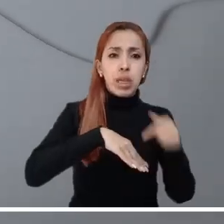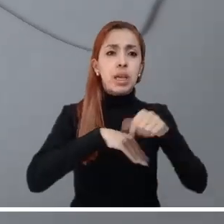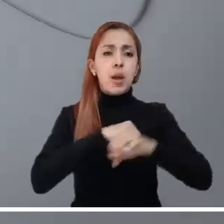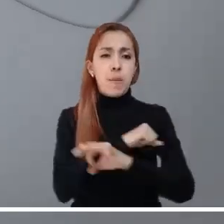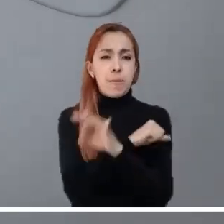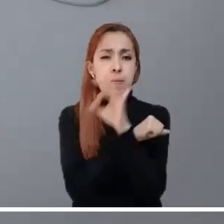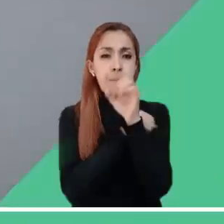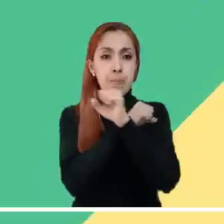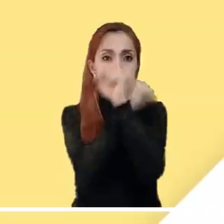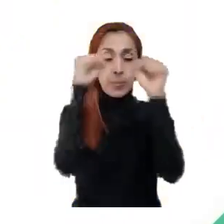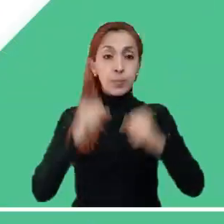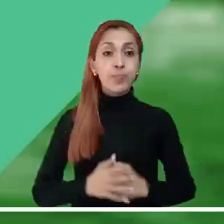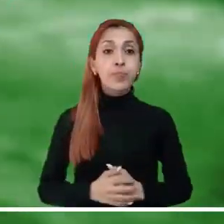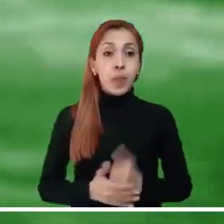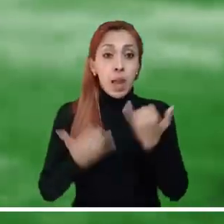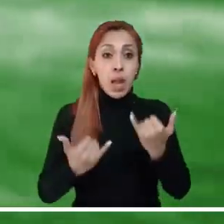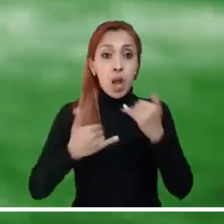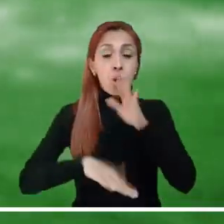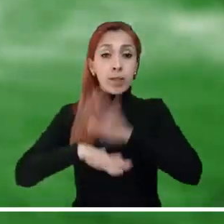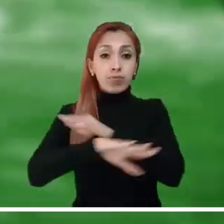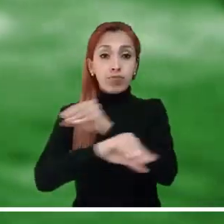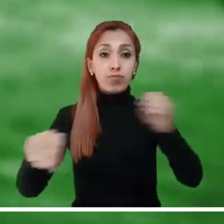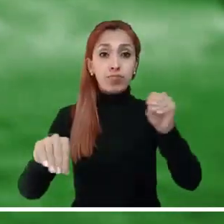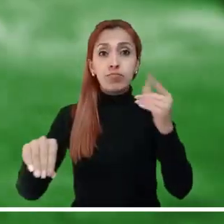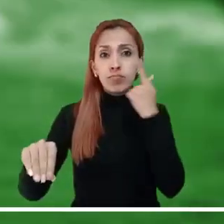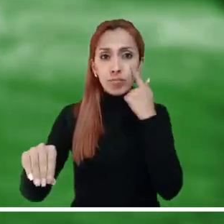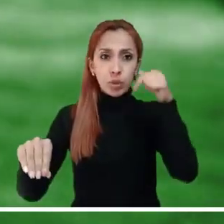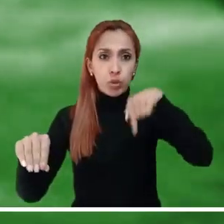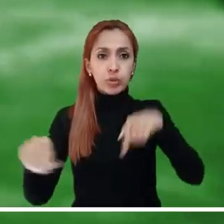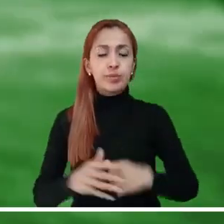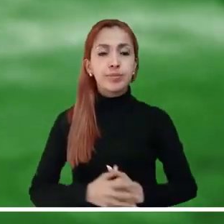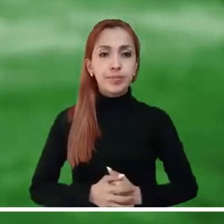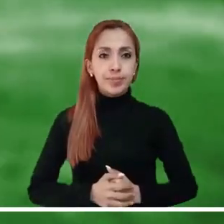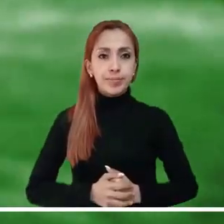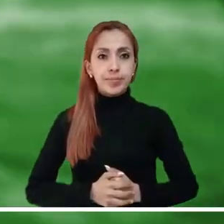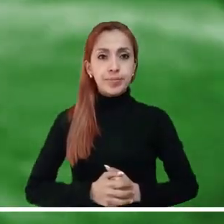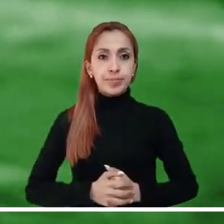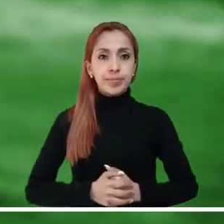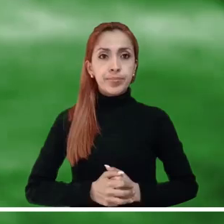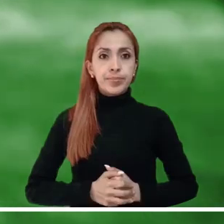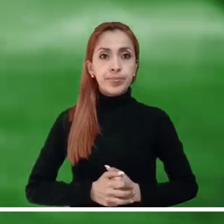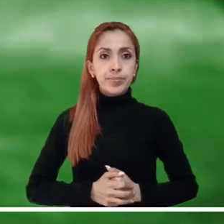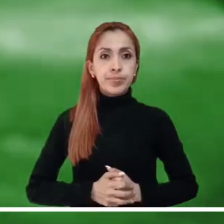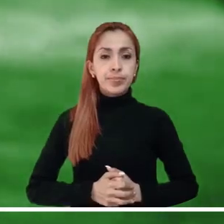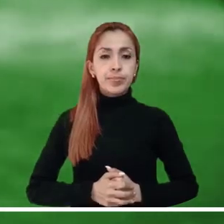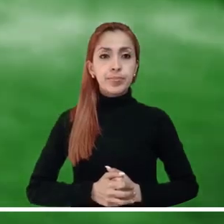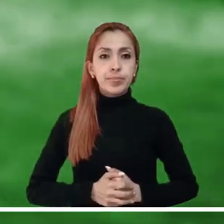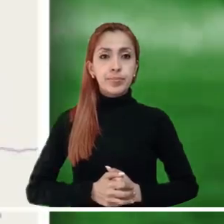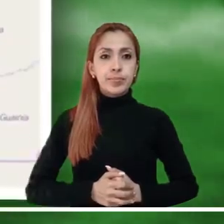madrugada. A continuación les presentamos las alertas que se encuentran activas.